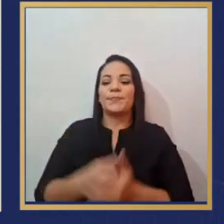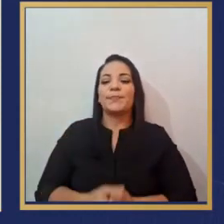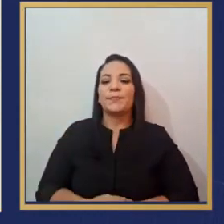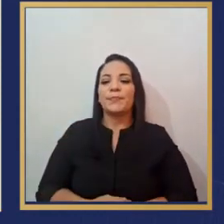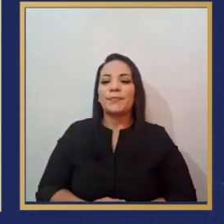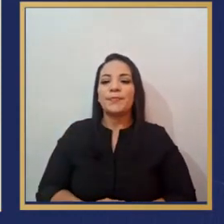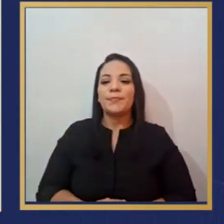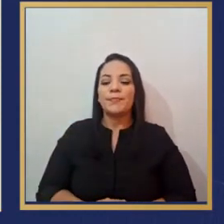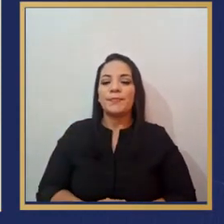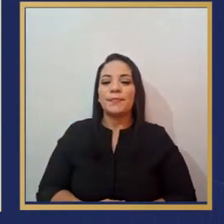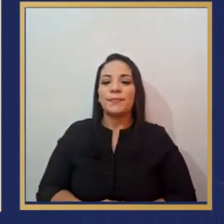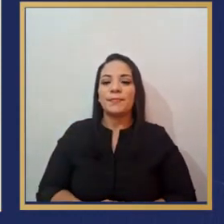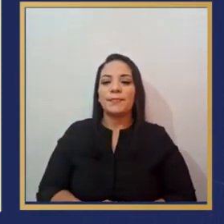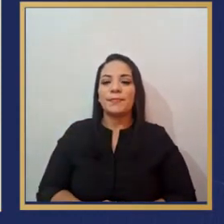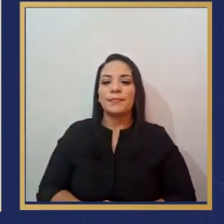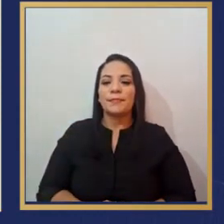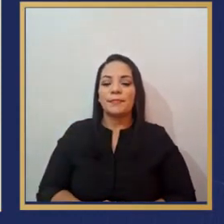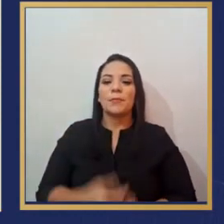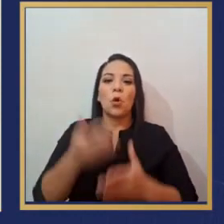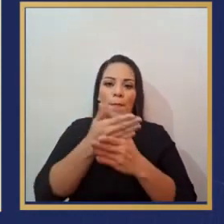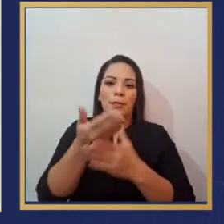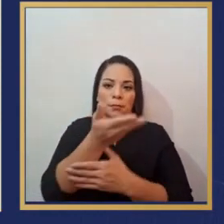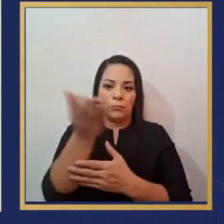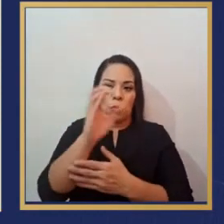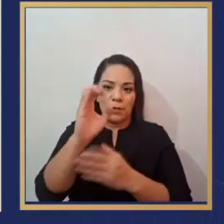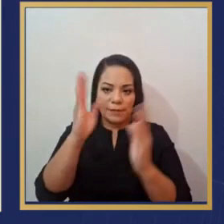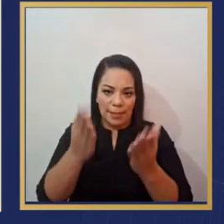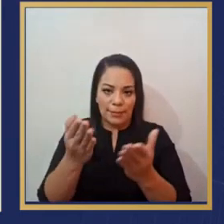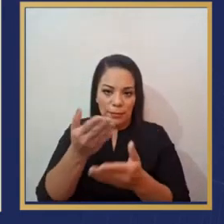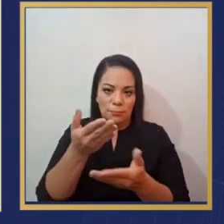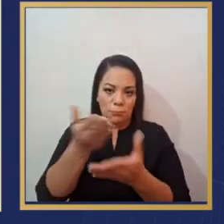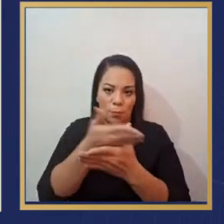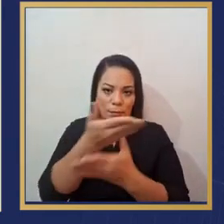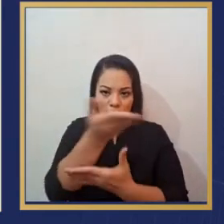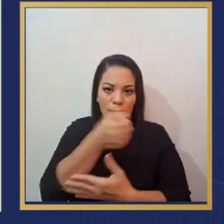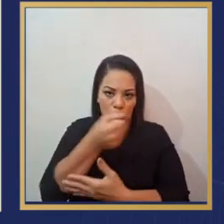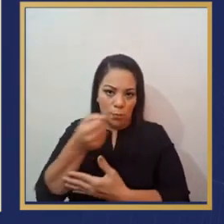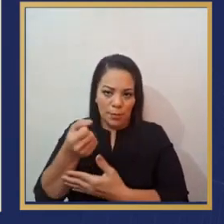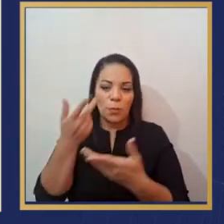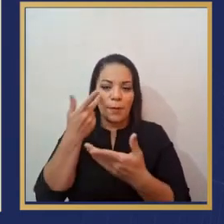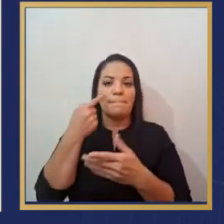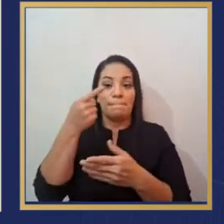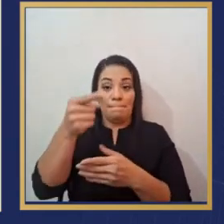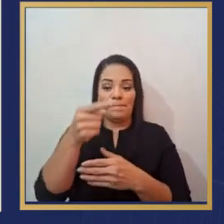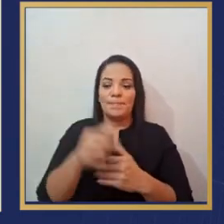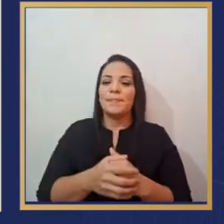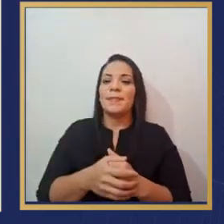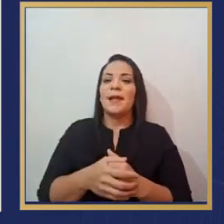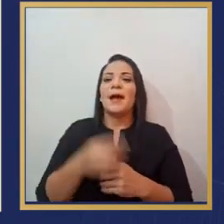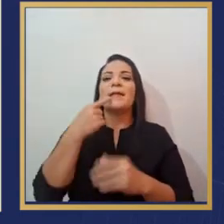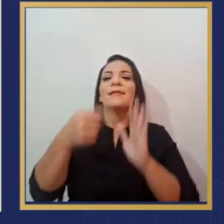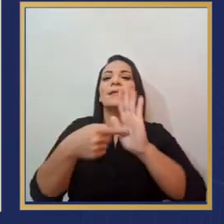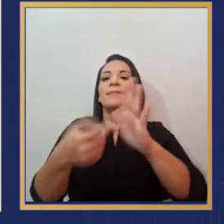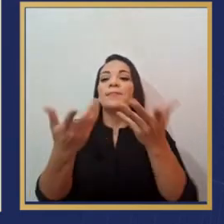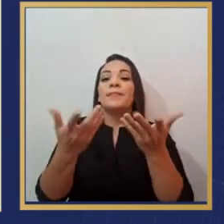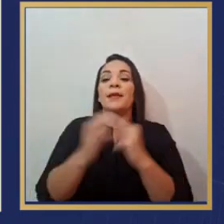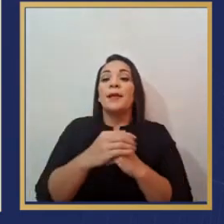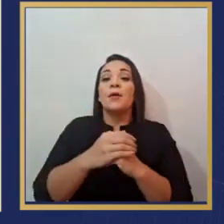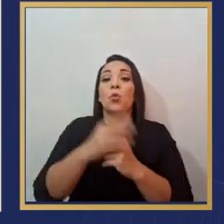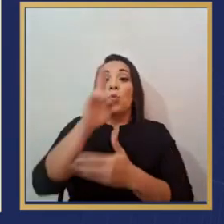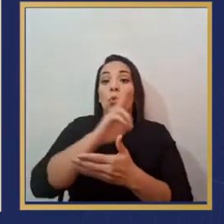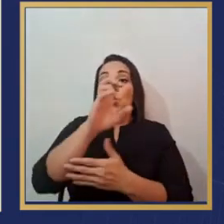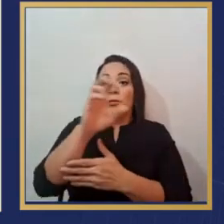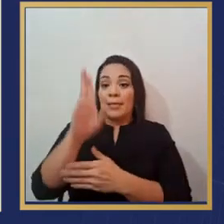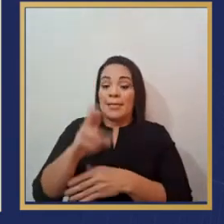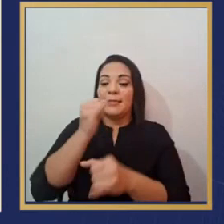los medios y con los costarricenses, se destaca que la Universidad de Costa Rica, su Instituto de